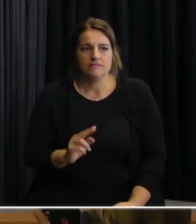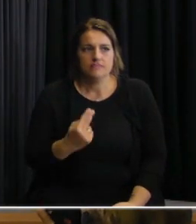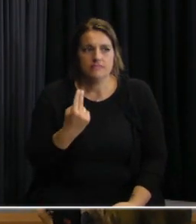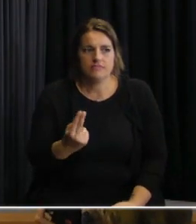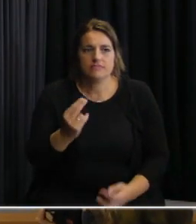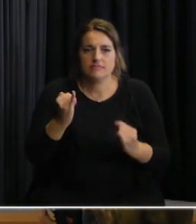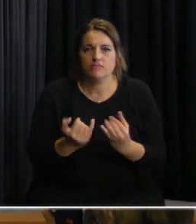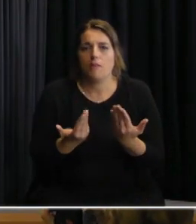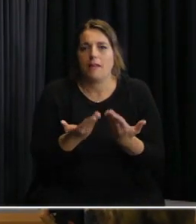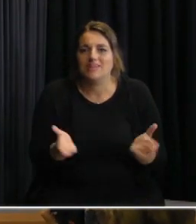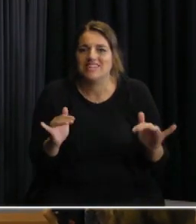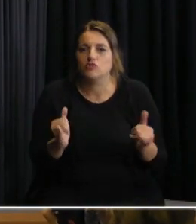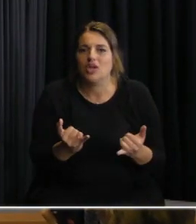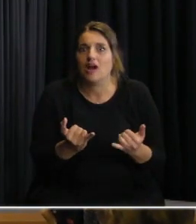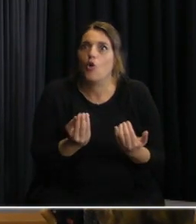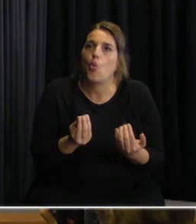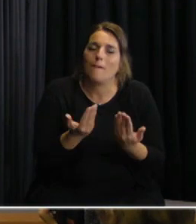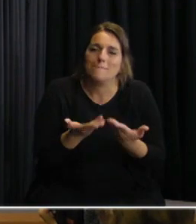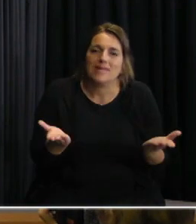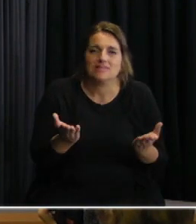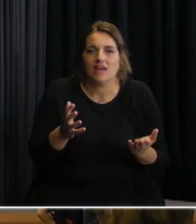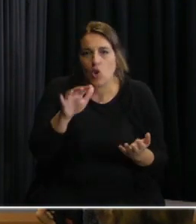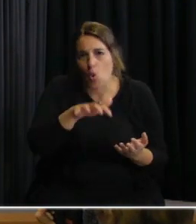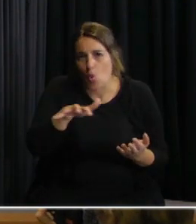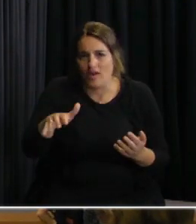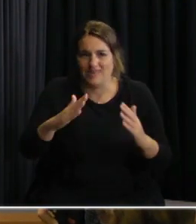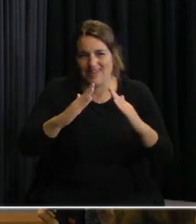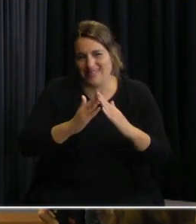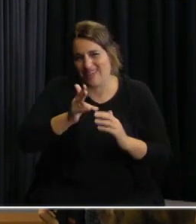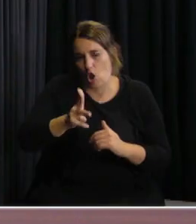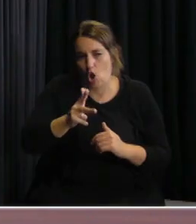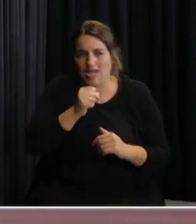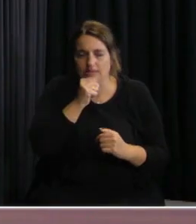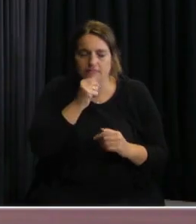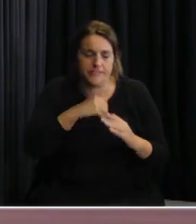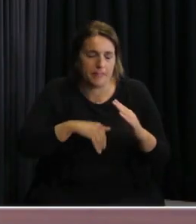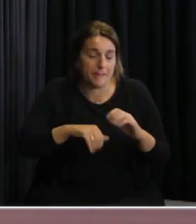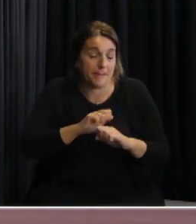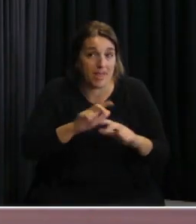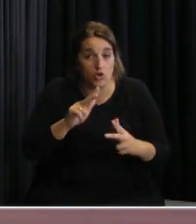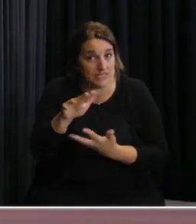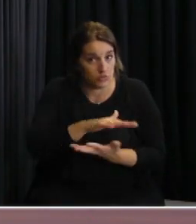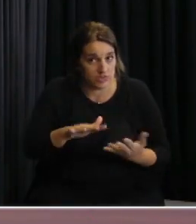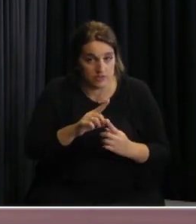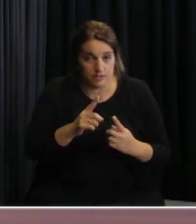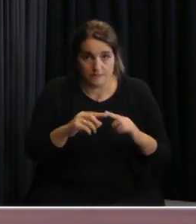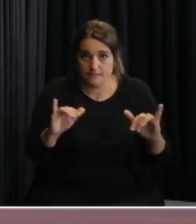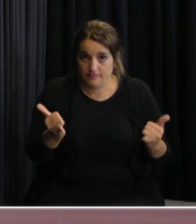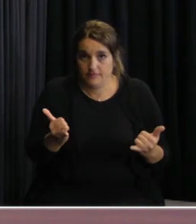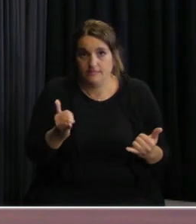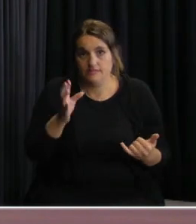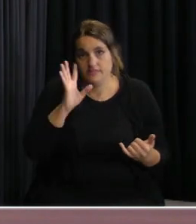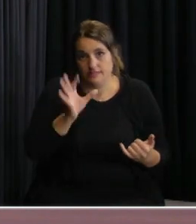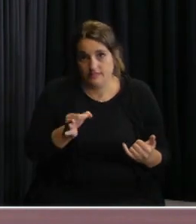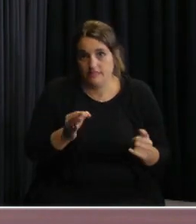a ir comenzando por aquellos residenciales críticos es decir aquellos que se han definido